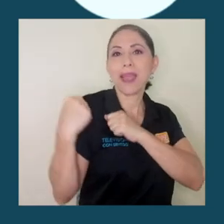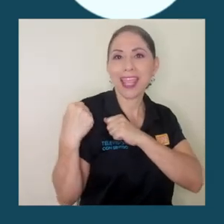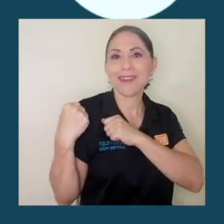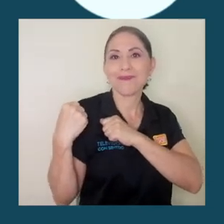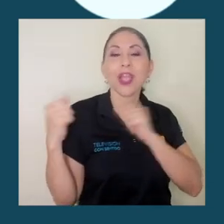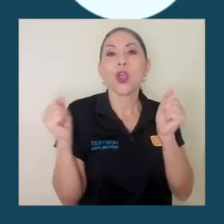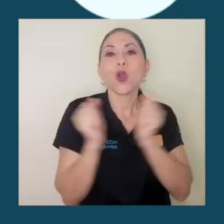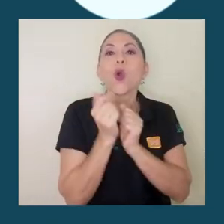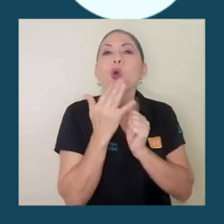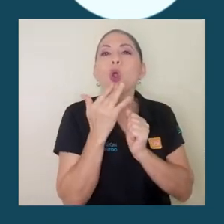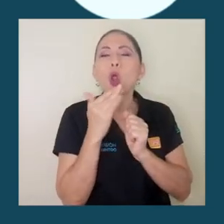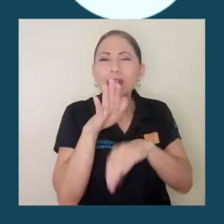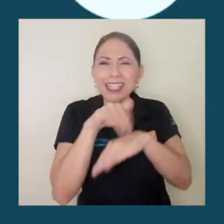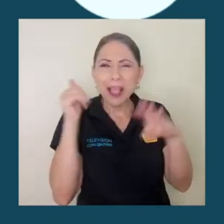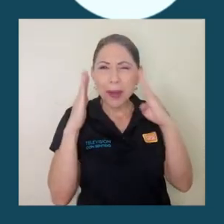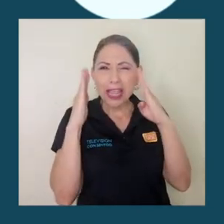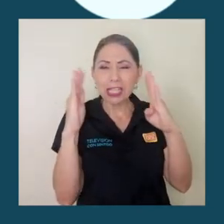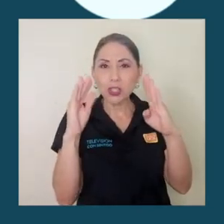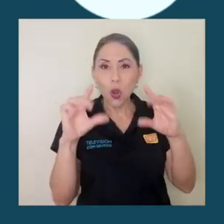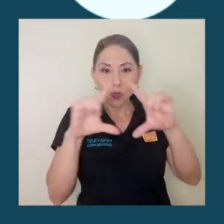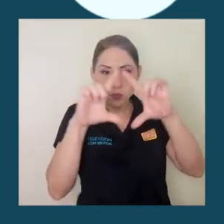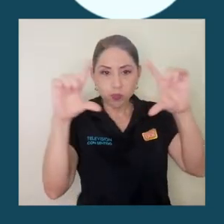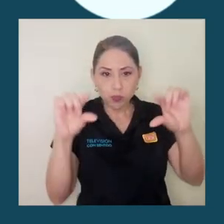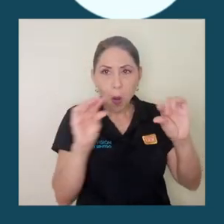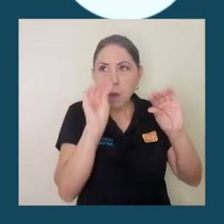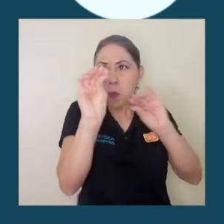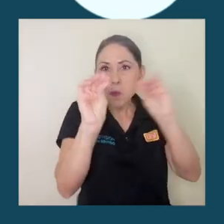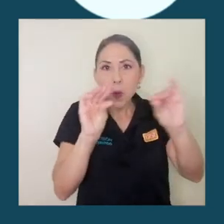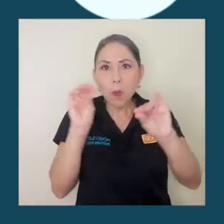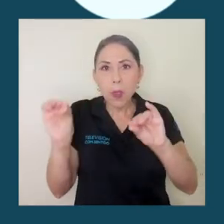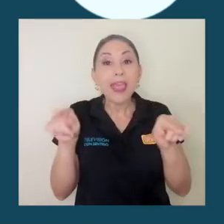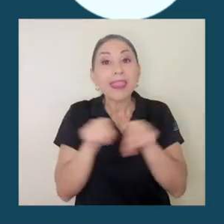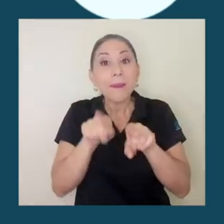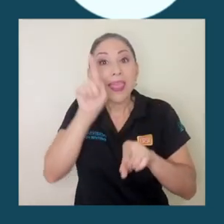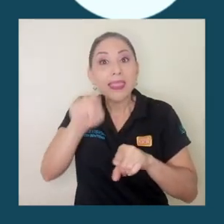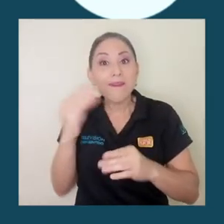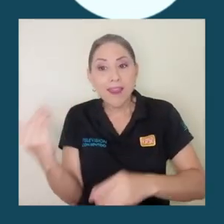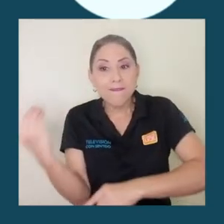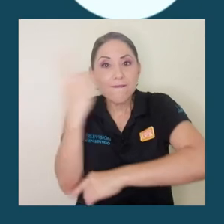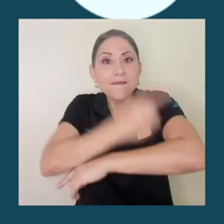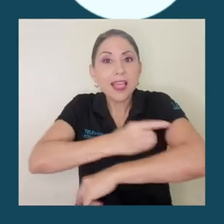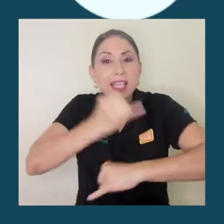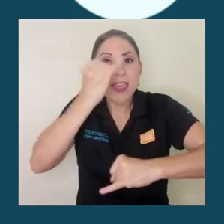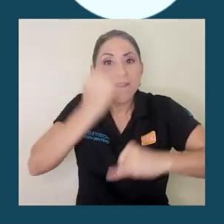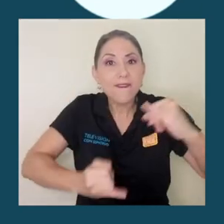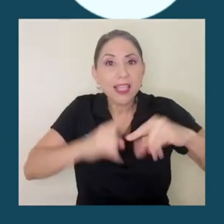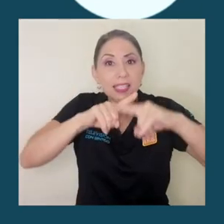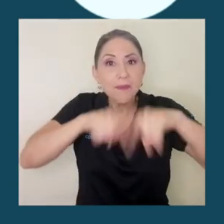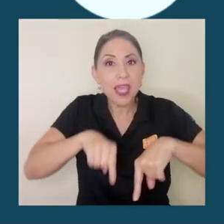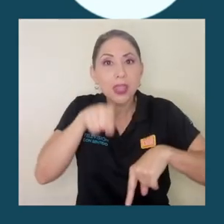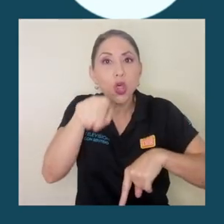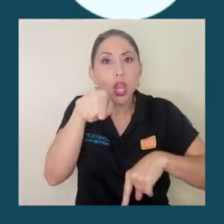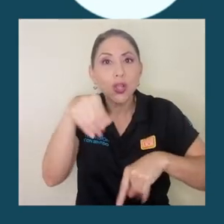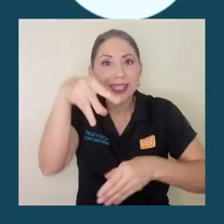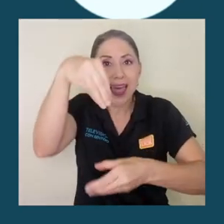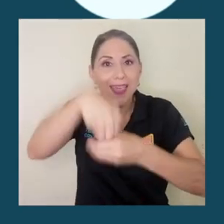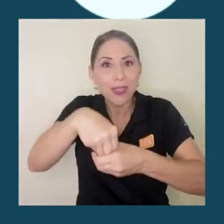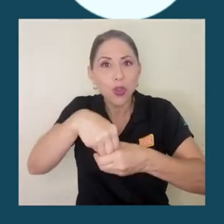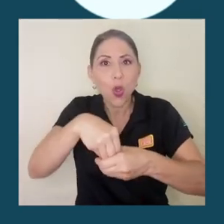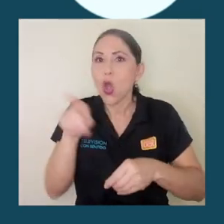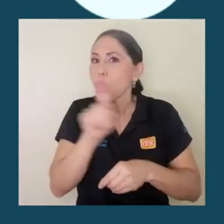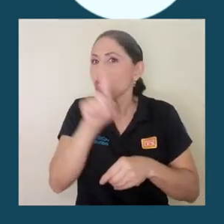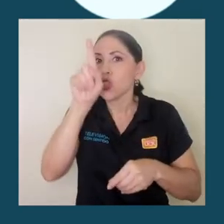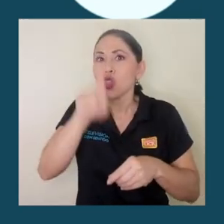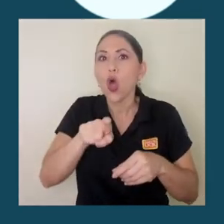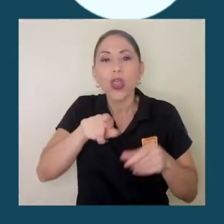ser de colores llamativos y bien rotulado, se debe hacer un inventario mensual para revisar el vencimiento de sus insumos, así